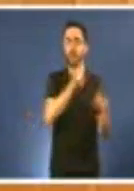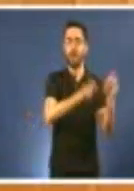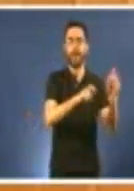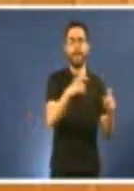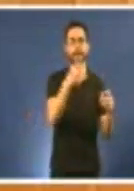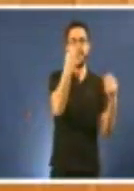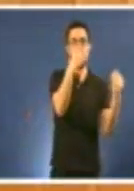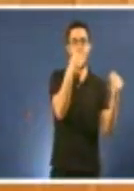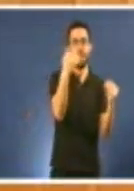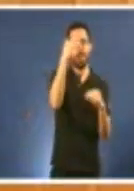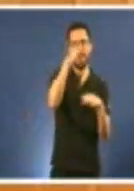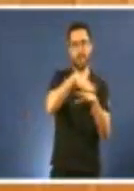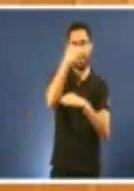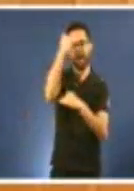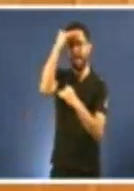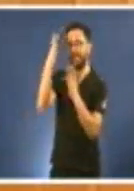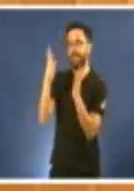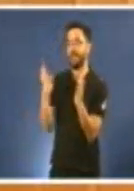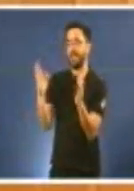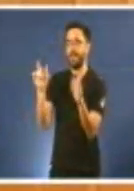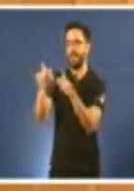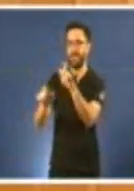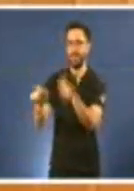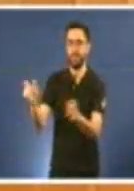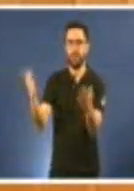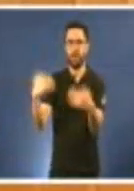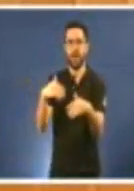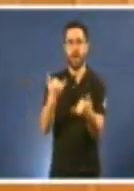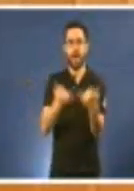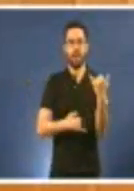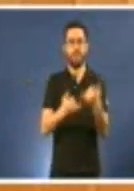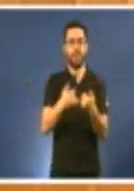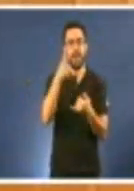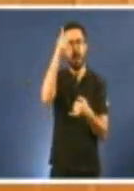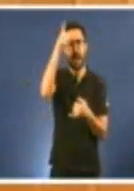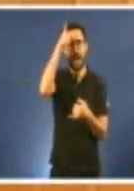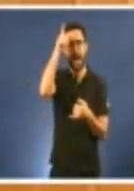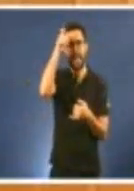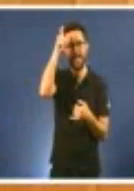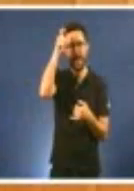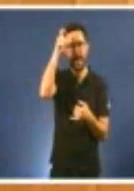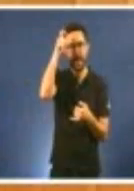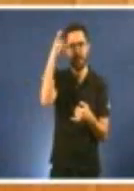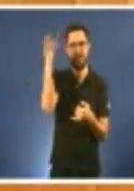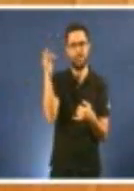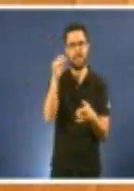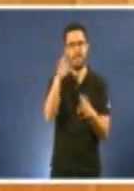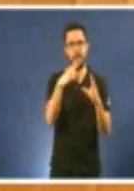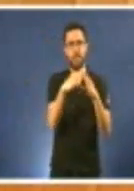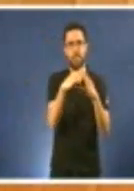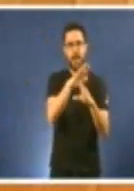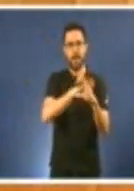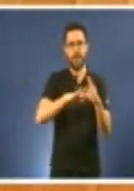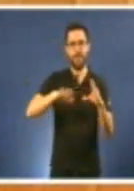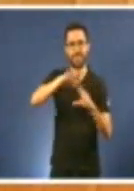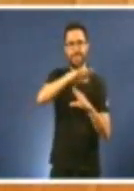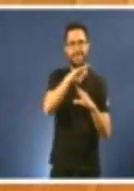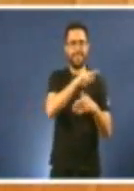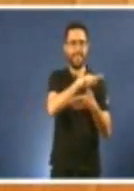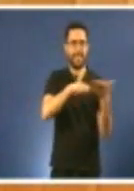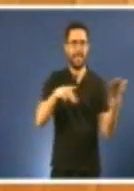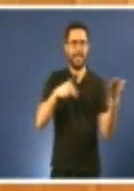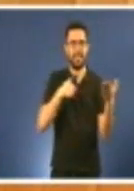levar a un derrumbe poboacional de moitas aldeas e parroquias galegas e a desaparición de hábitas e paisaxes centenarios e